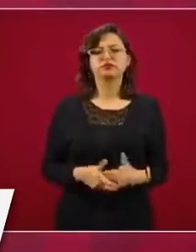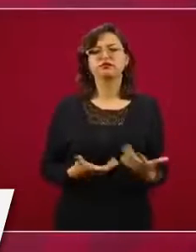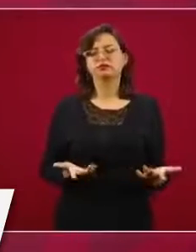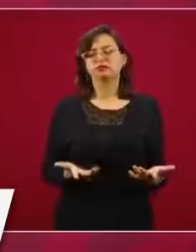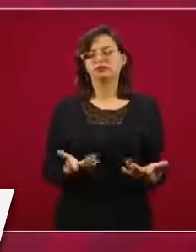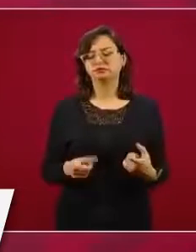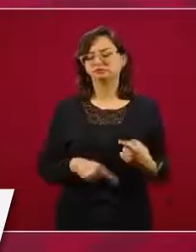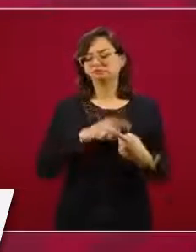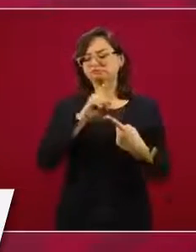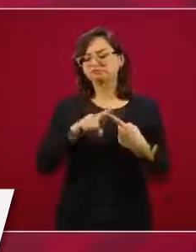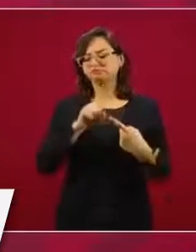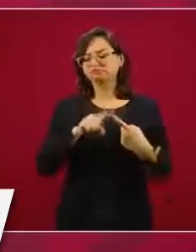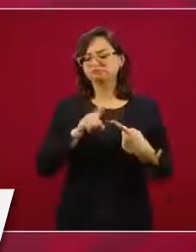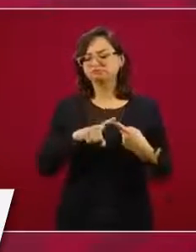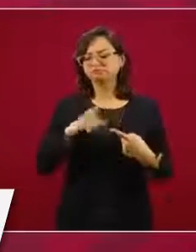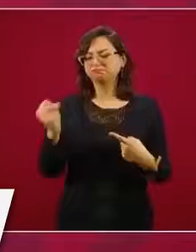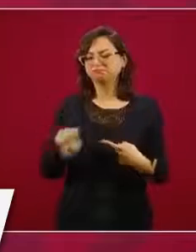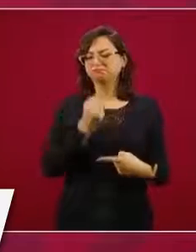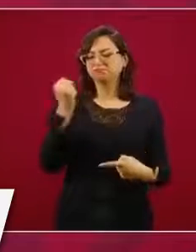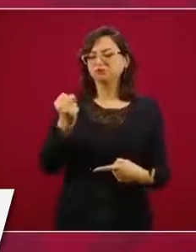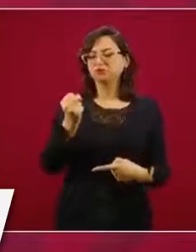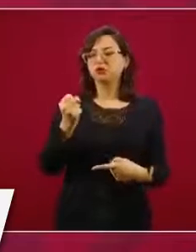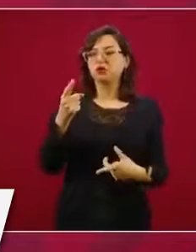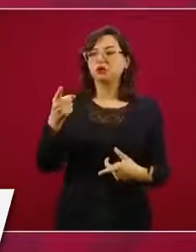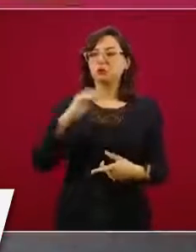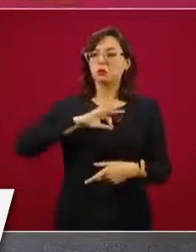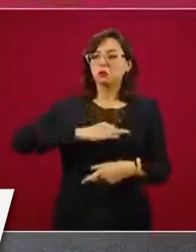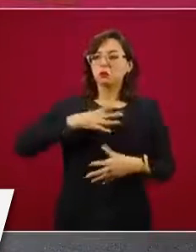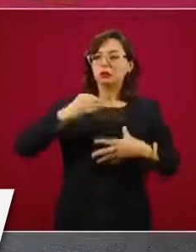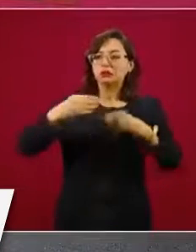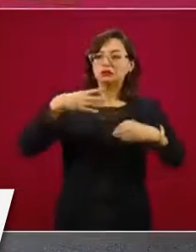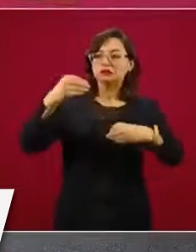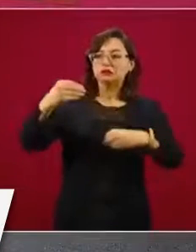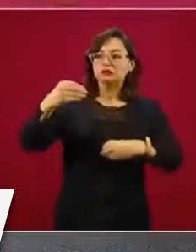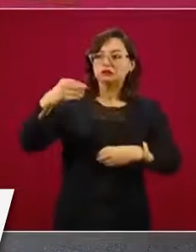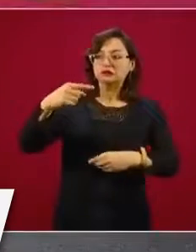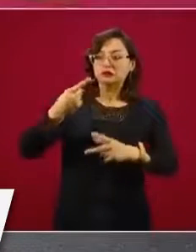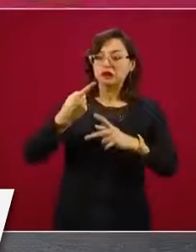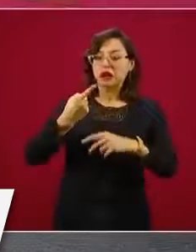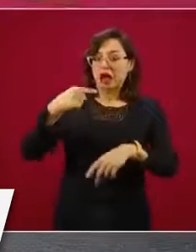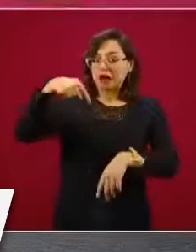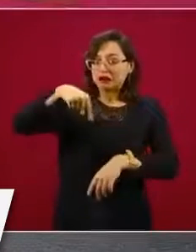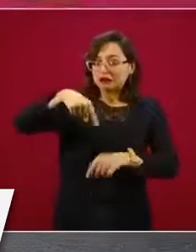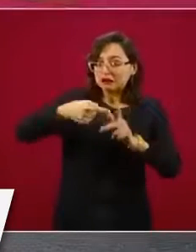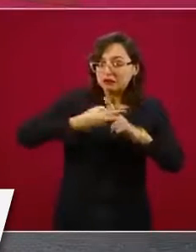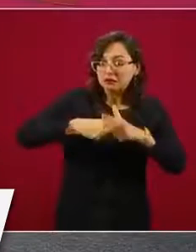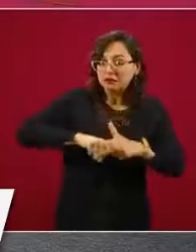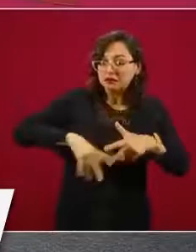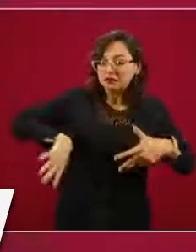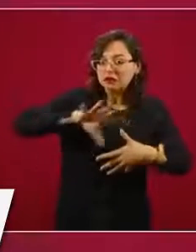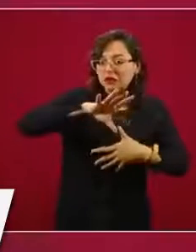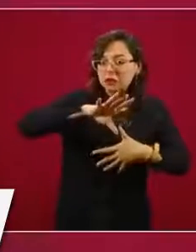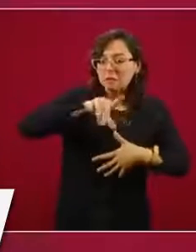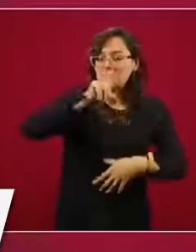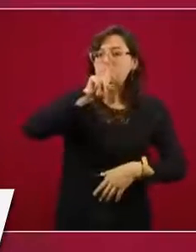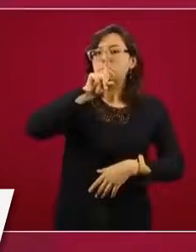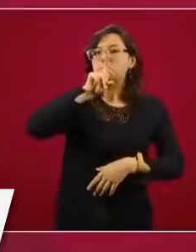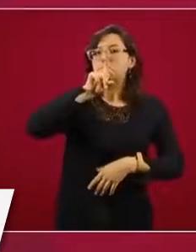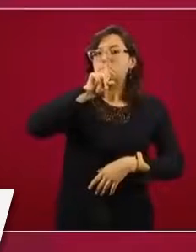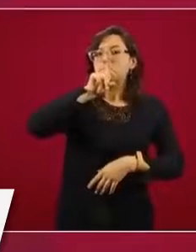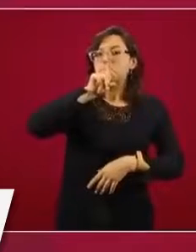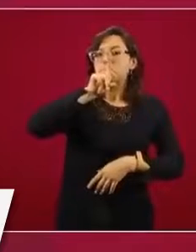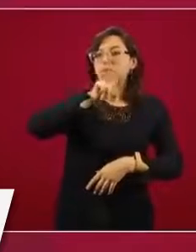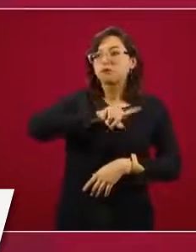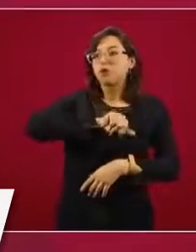y cómo donde afectó primero la pandemia